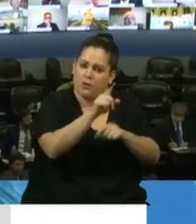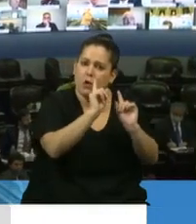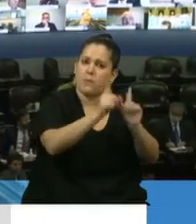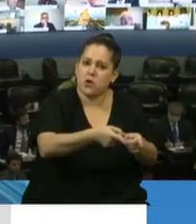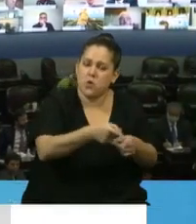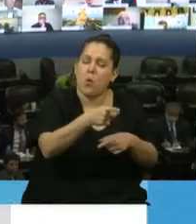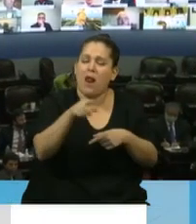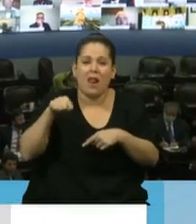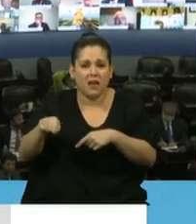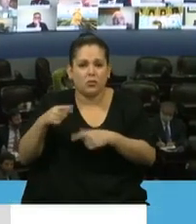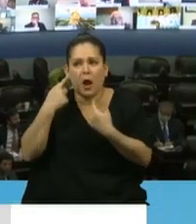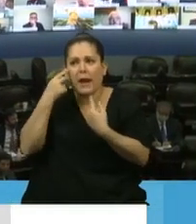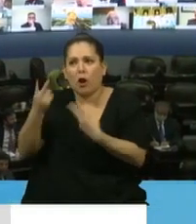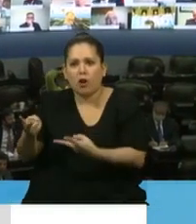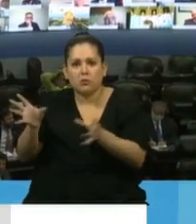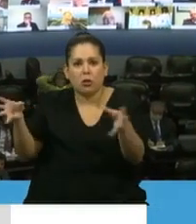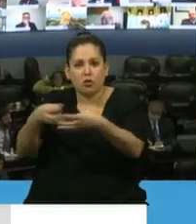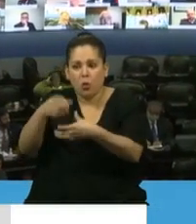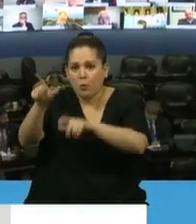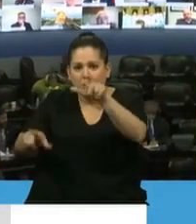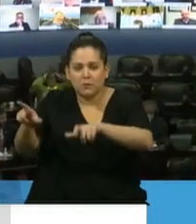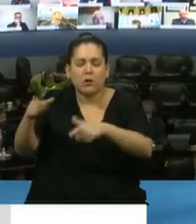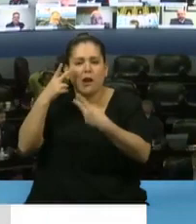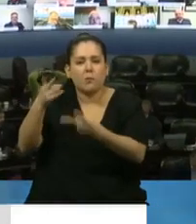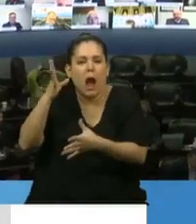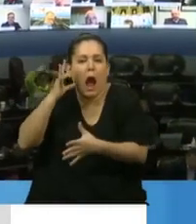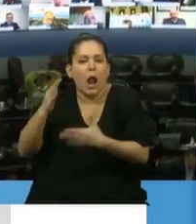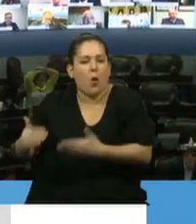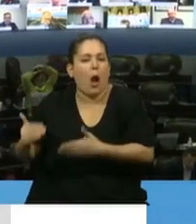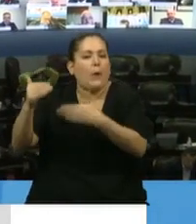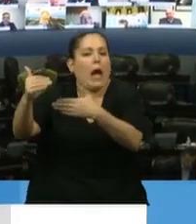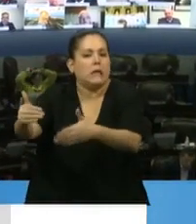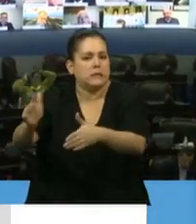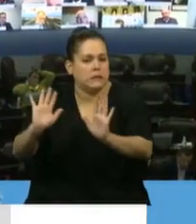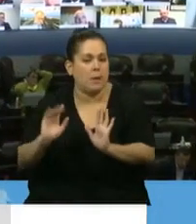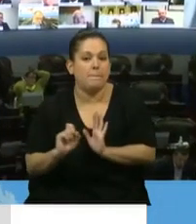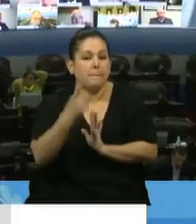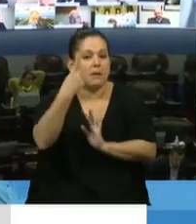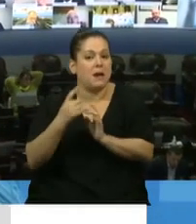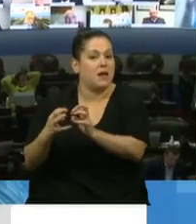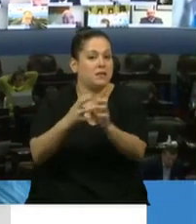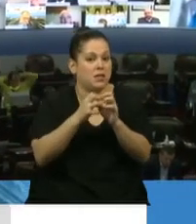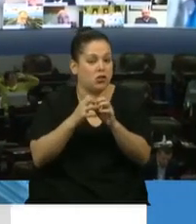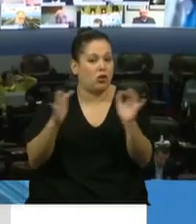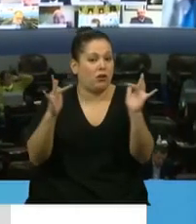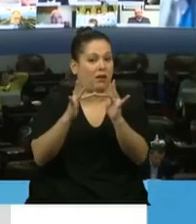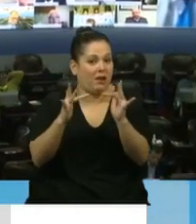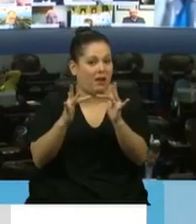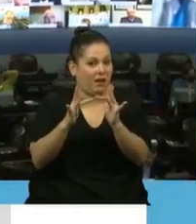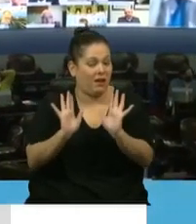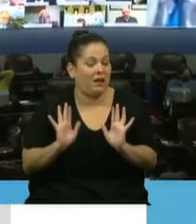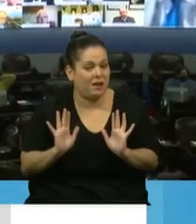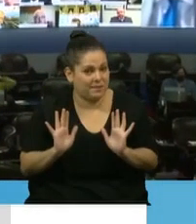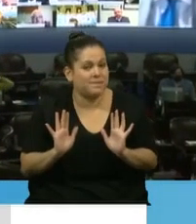un avance, un reconocimiento importante que el Parlamento en su primera sesión, luego de declarada